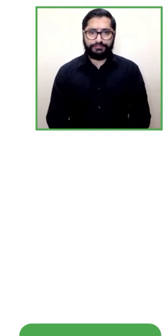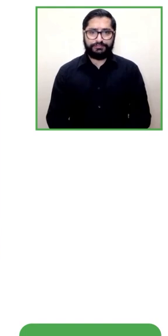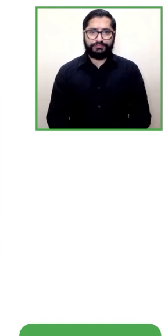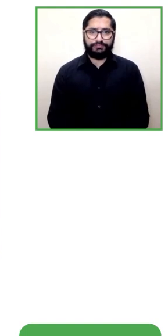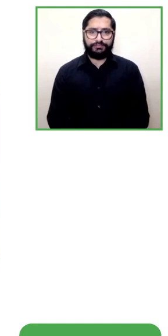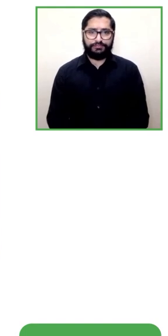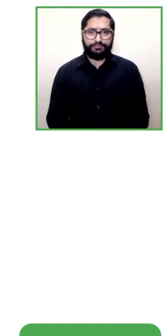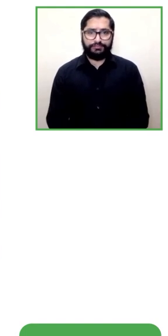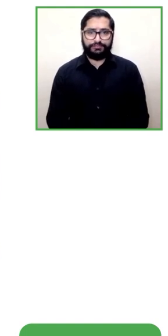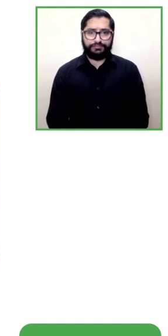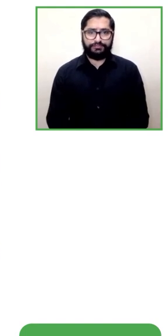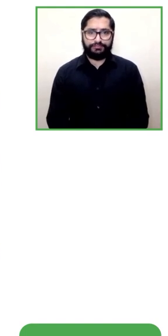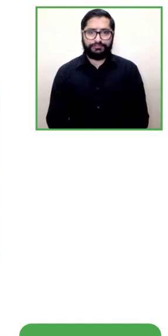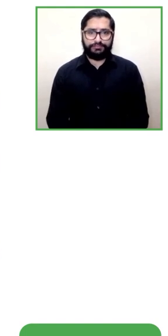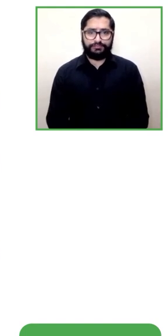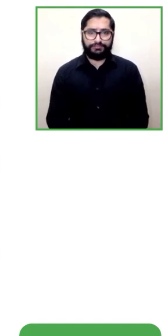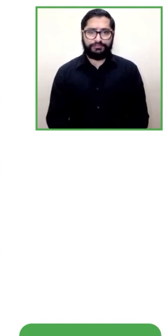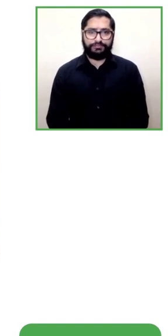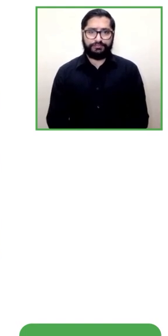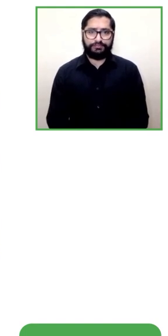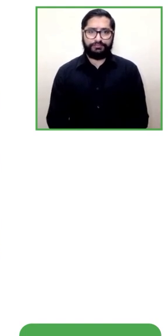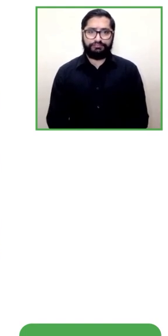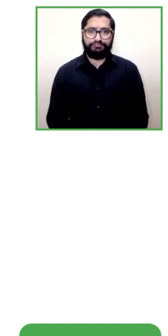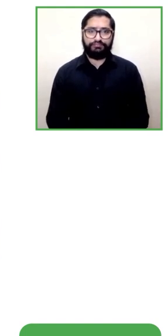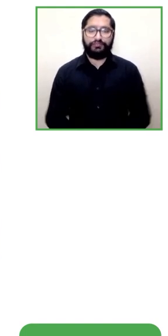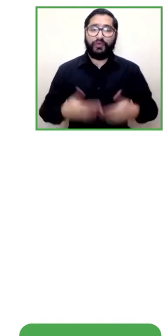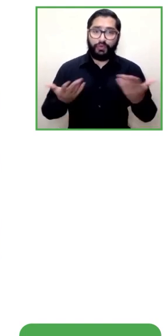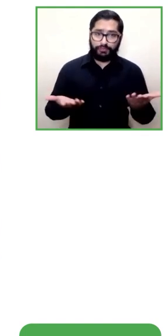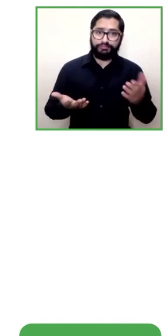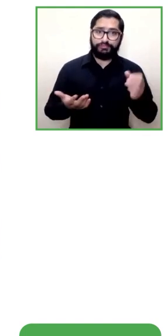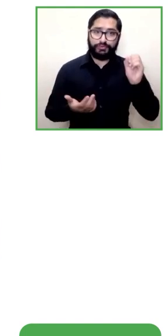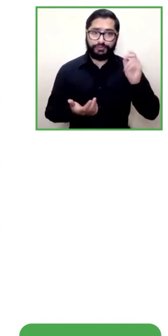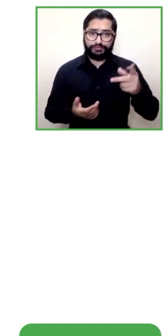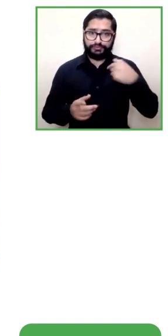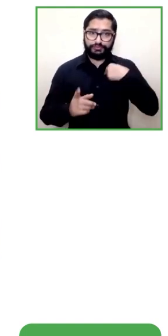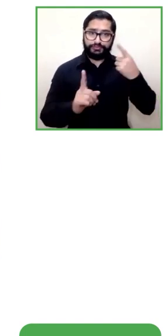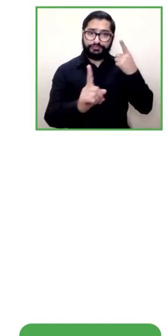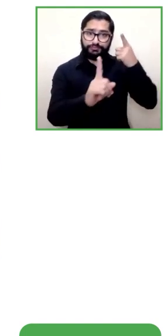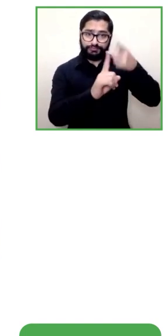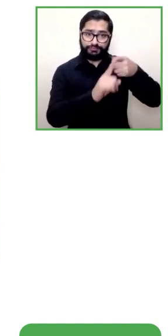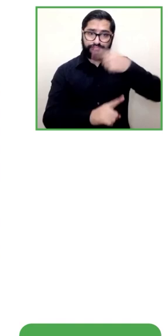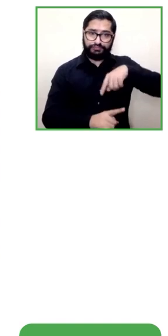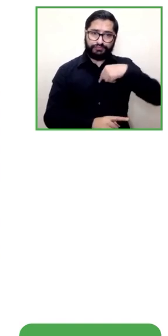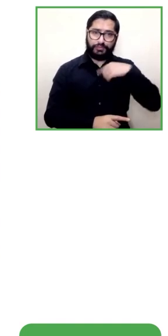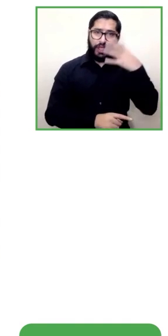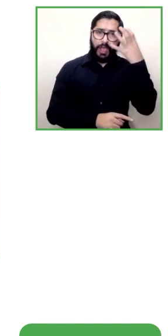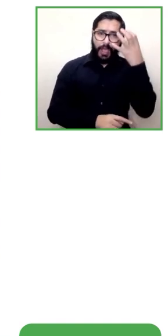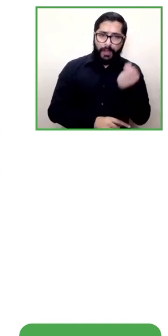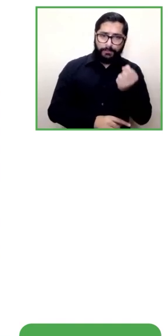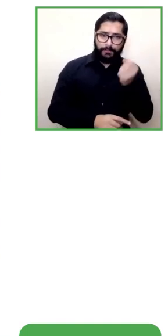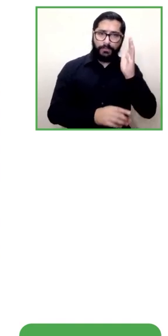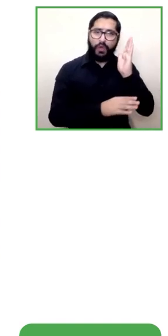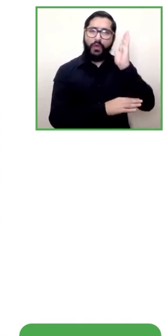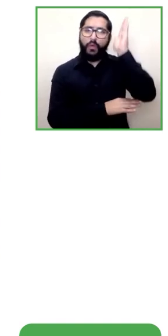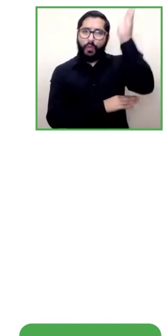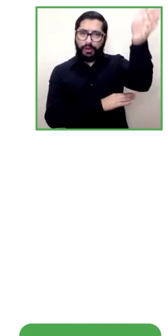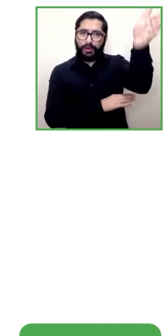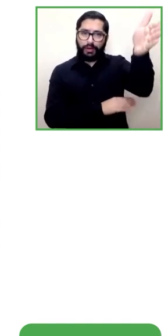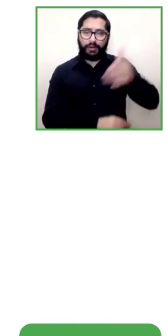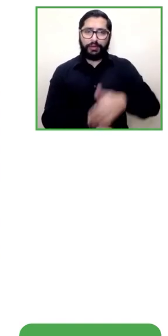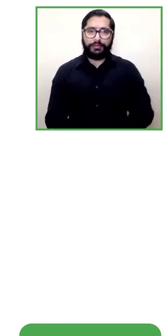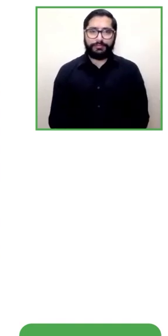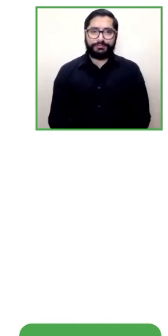bueno las proyecciones que nosotros tenemos a futuro es que bueno primero